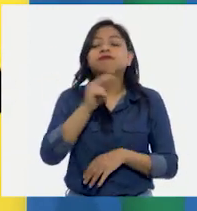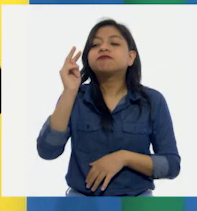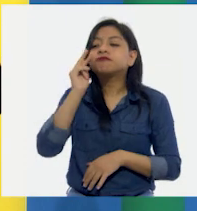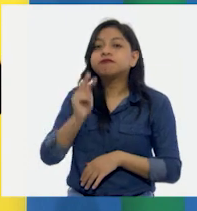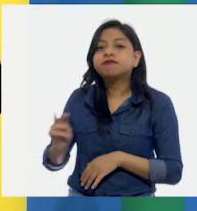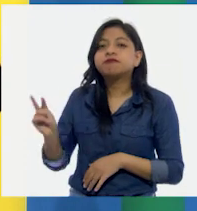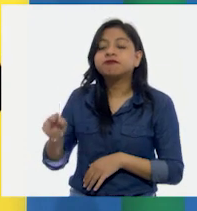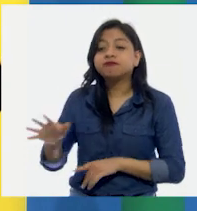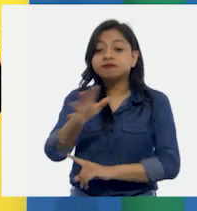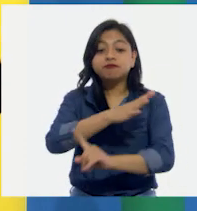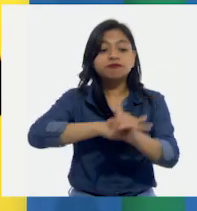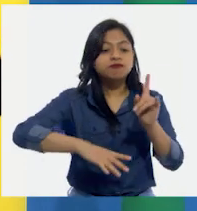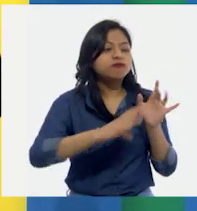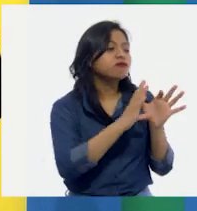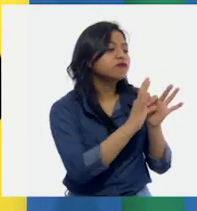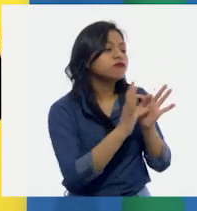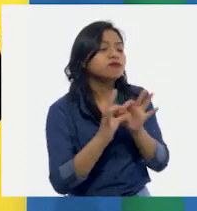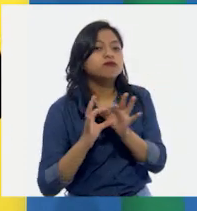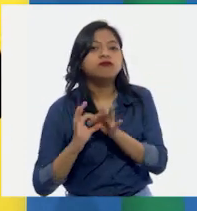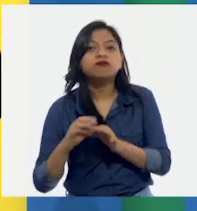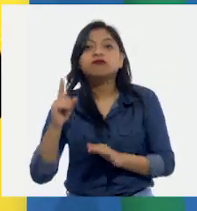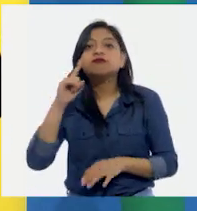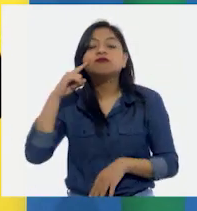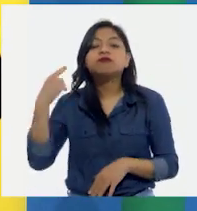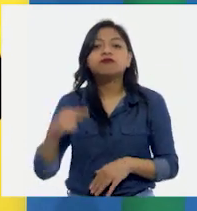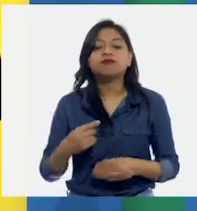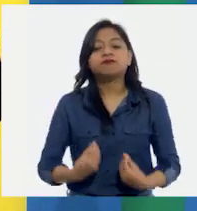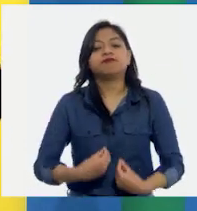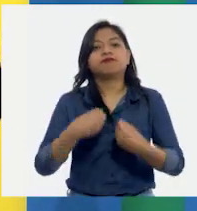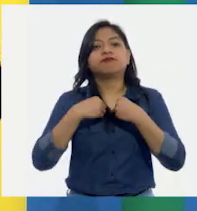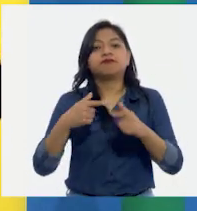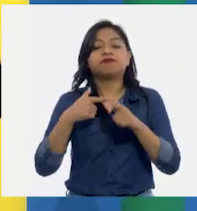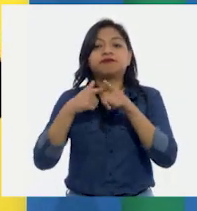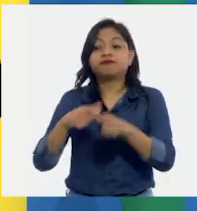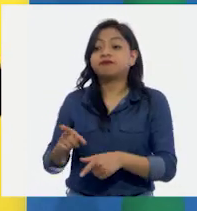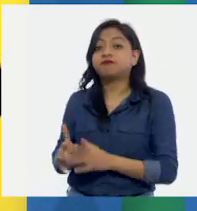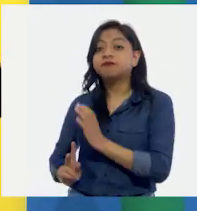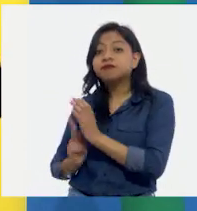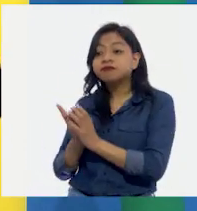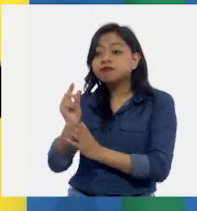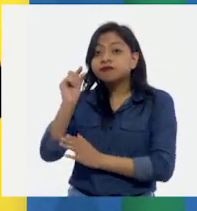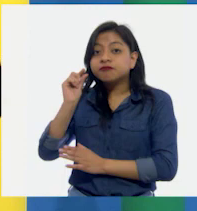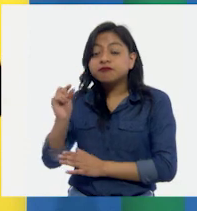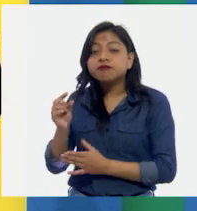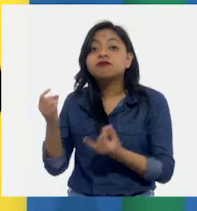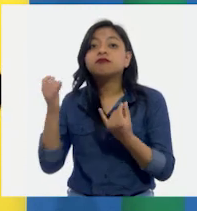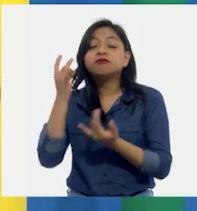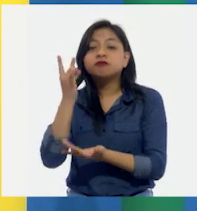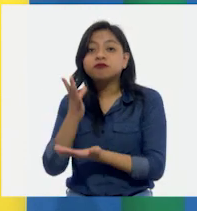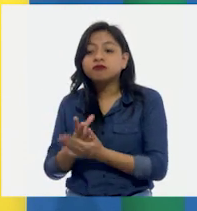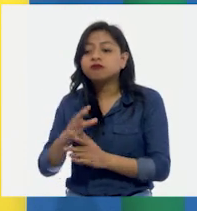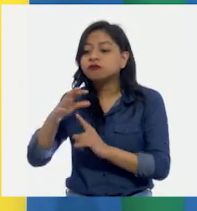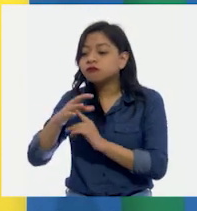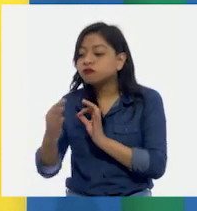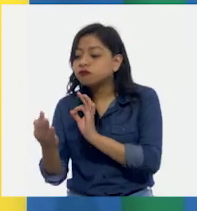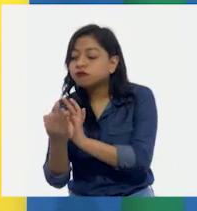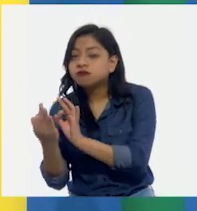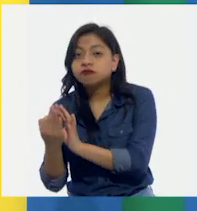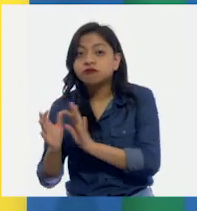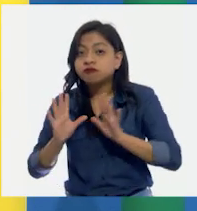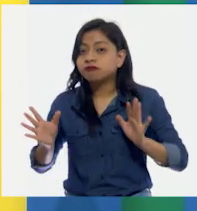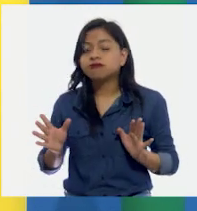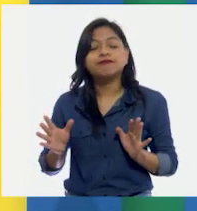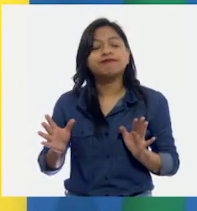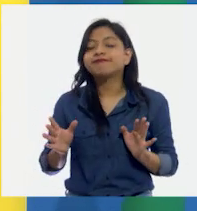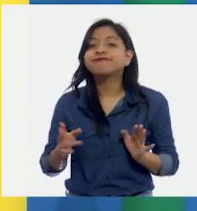interrelacionan los organismos para sobrevivir, ya que la lacandonia, además de estar asociada con unos hongos para nutrirse,